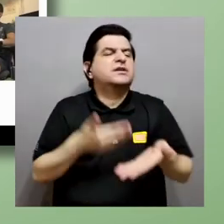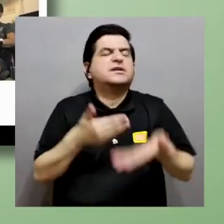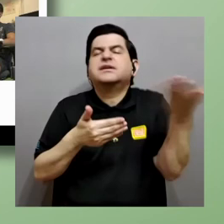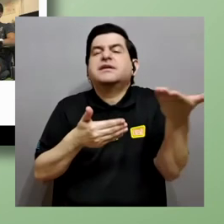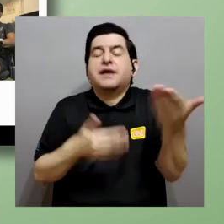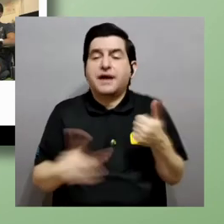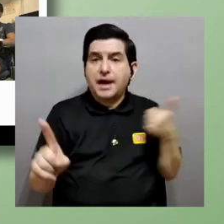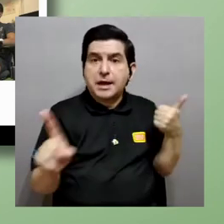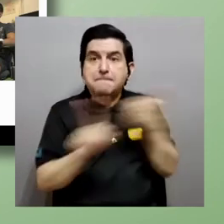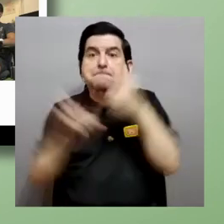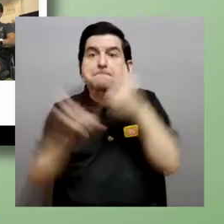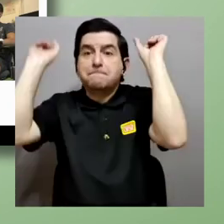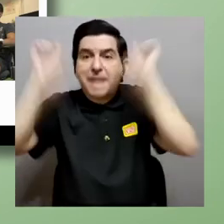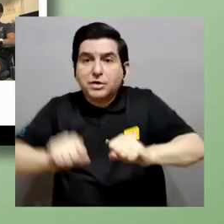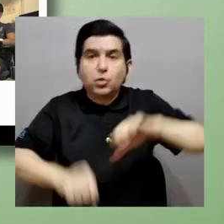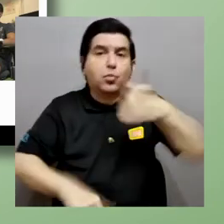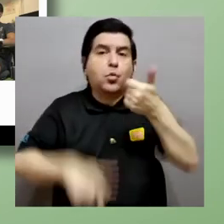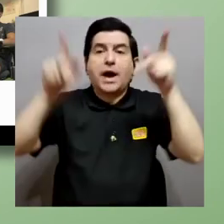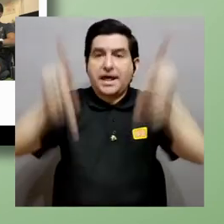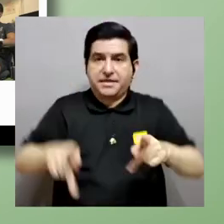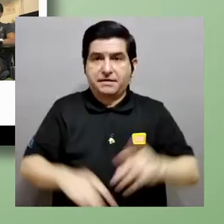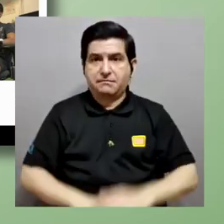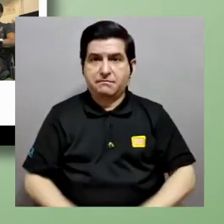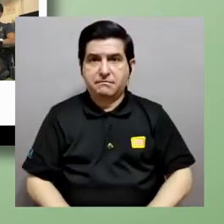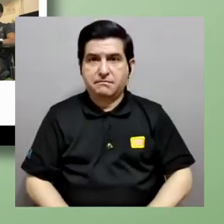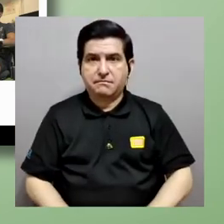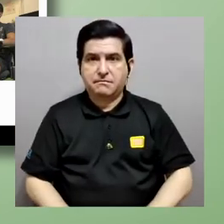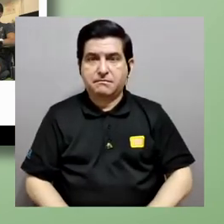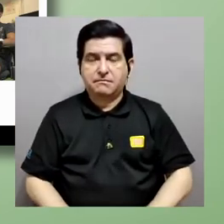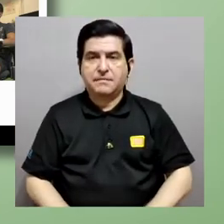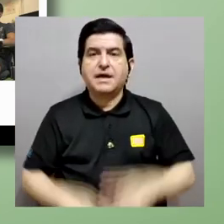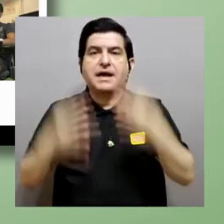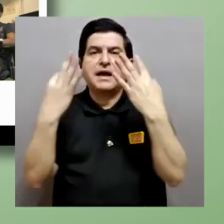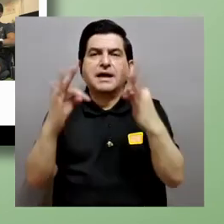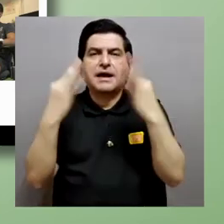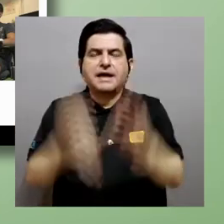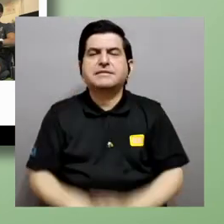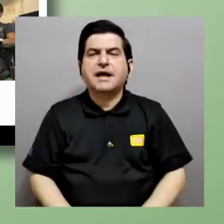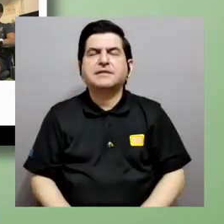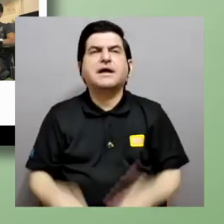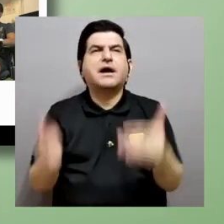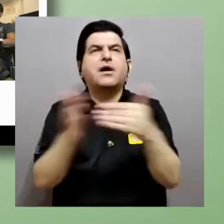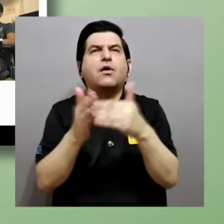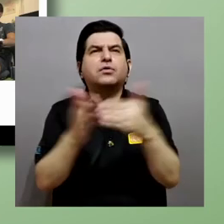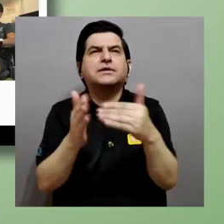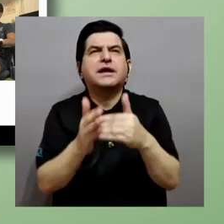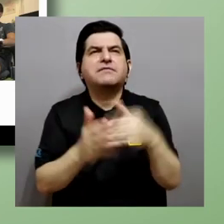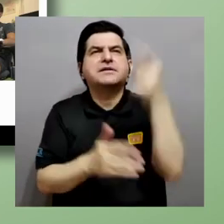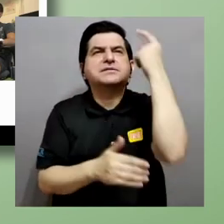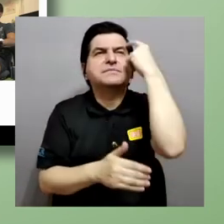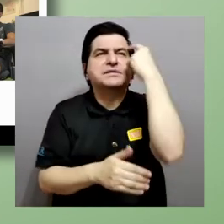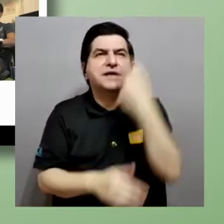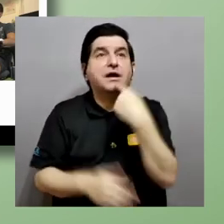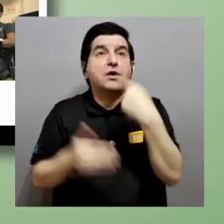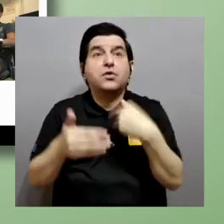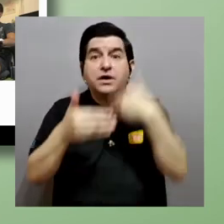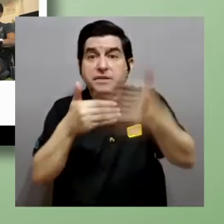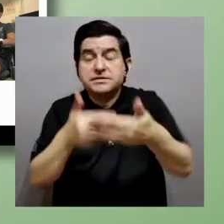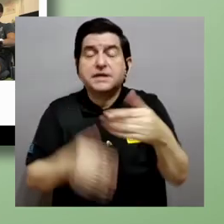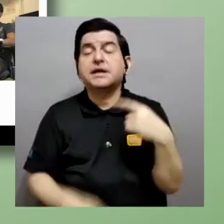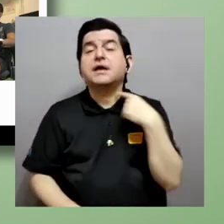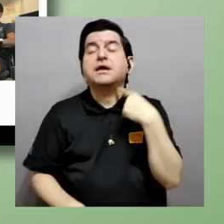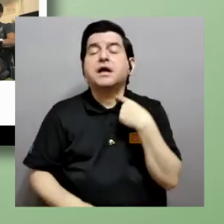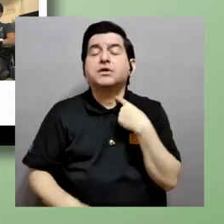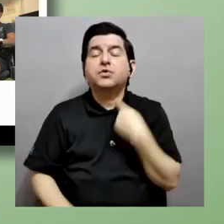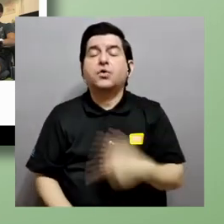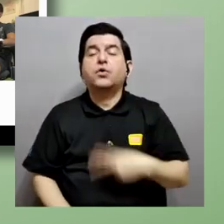dijeron y el impacto que podría tener en el otro que traten de refraciar lo que están a punto de decir y que también también su